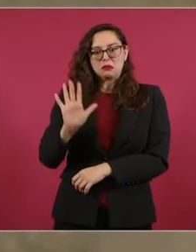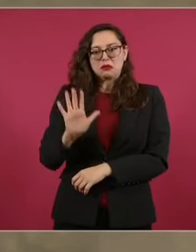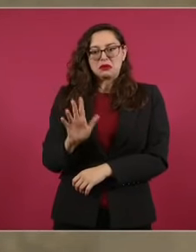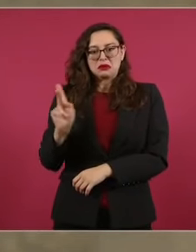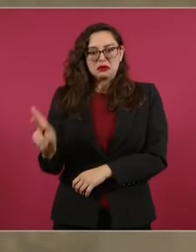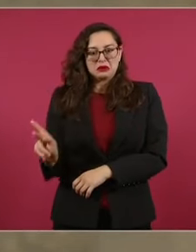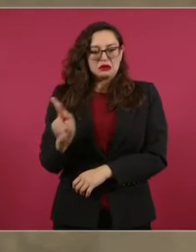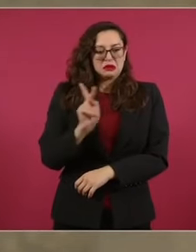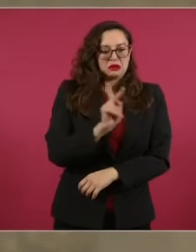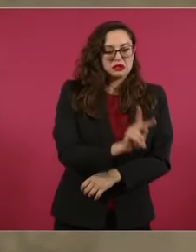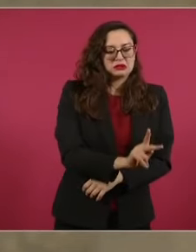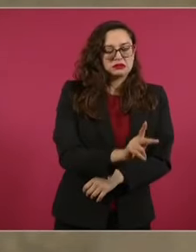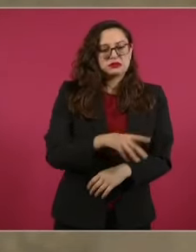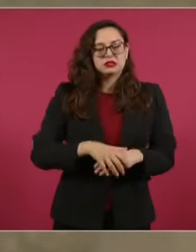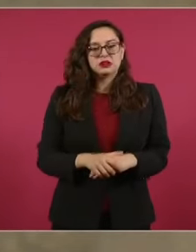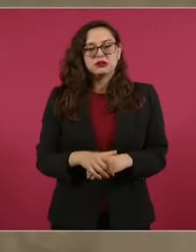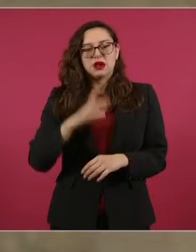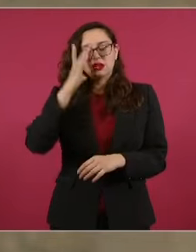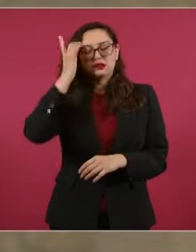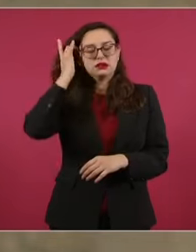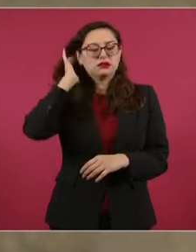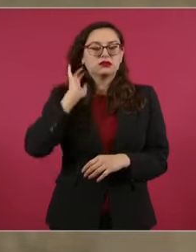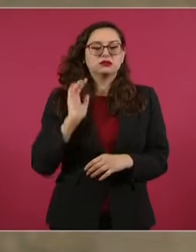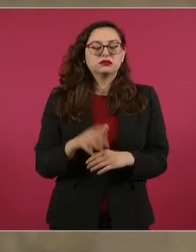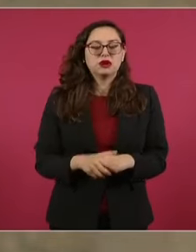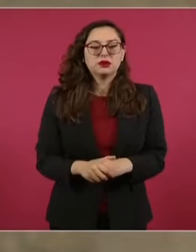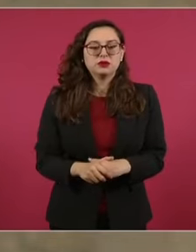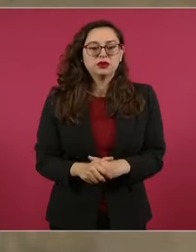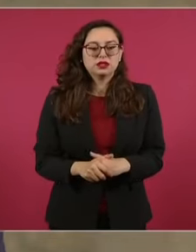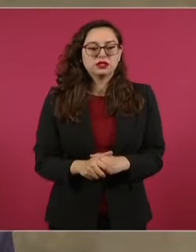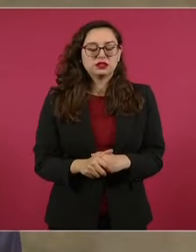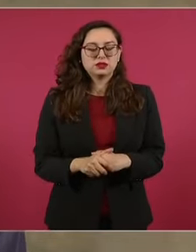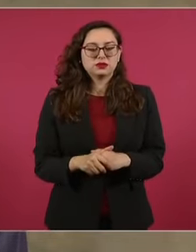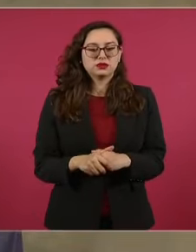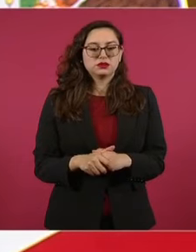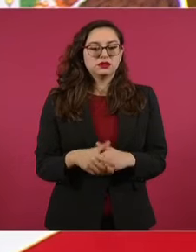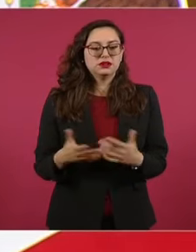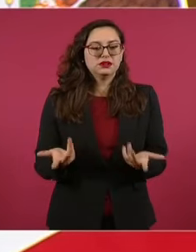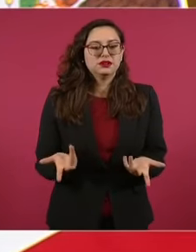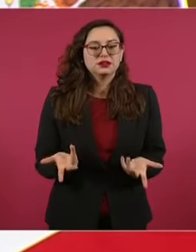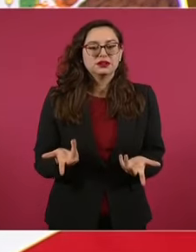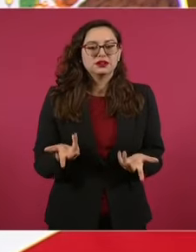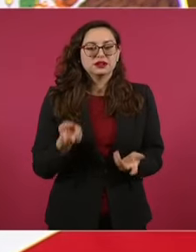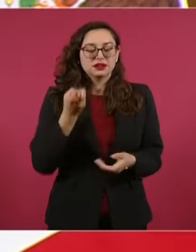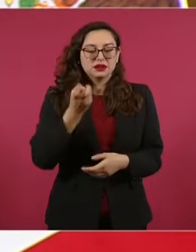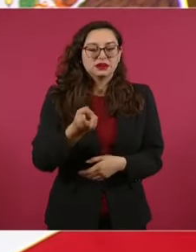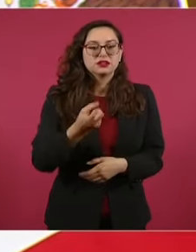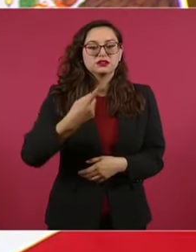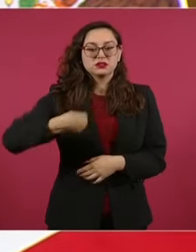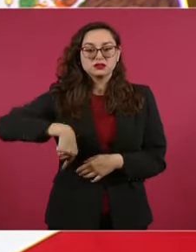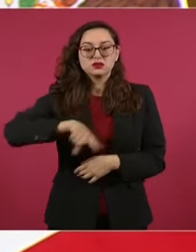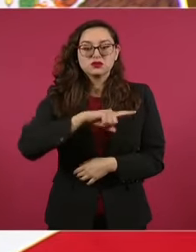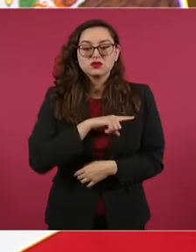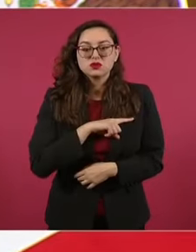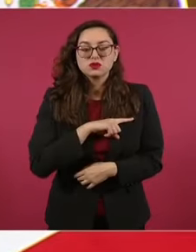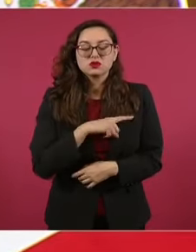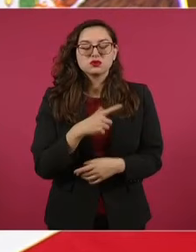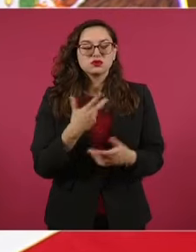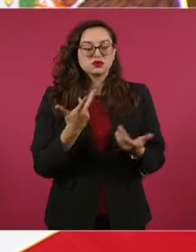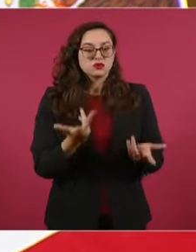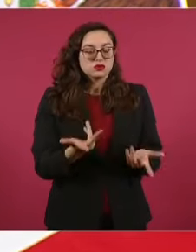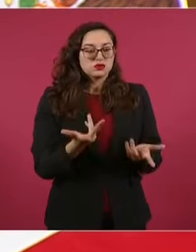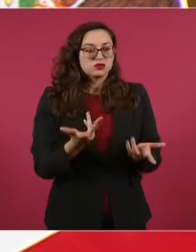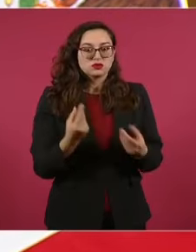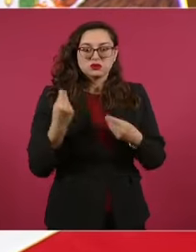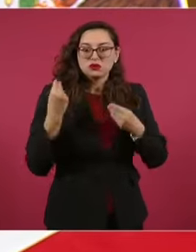de cuatro o cinco estrellas. Además, nosotros teníamos que darles la comida a los